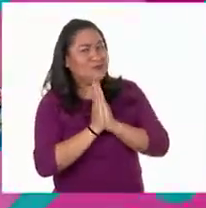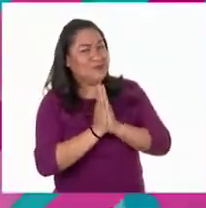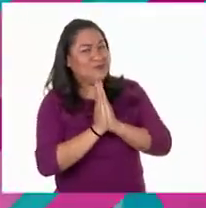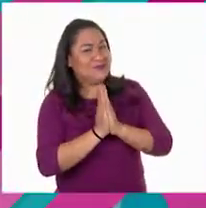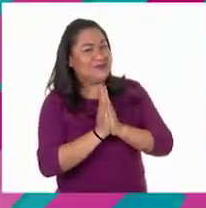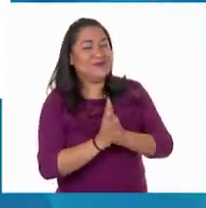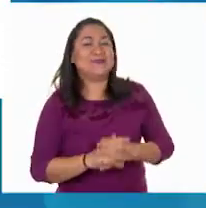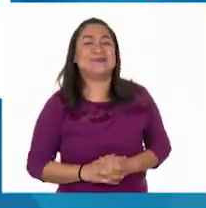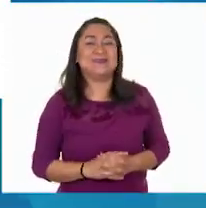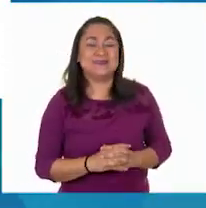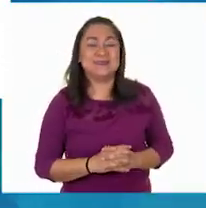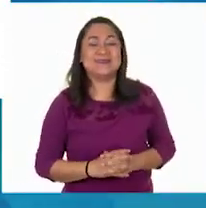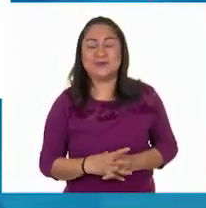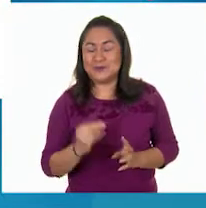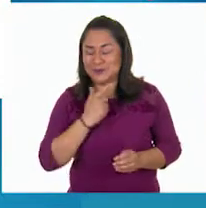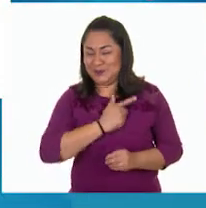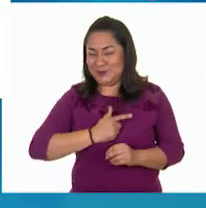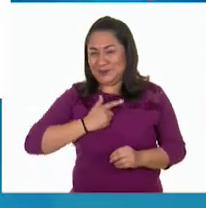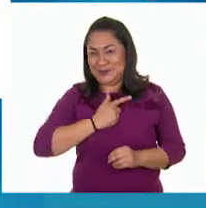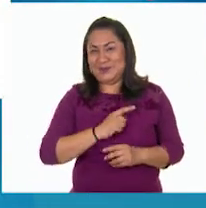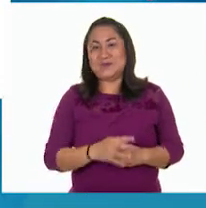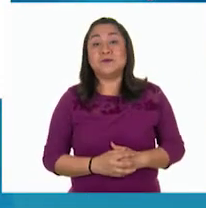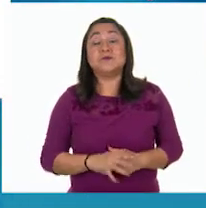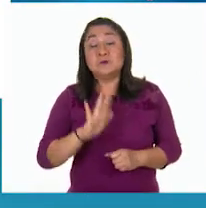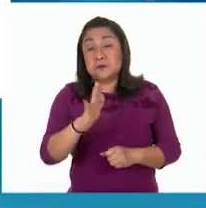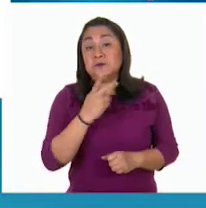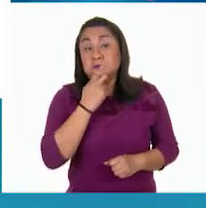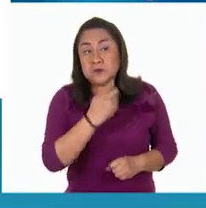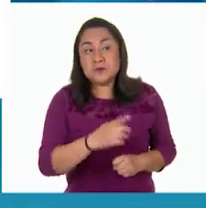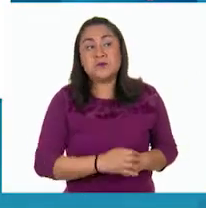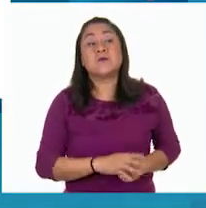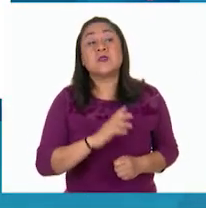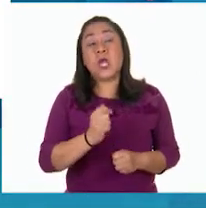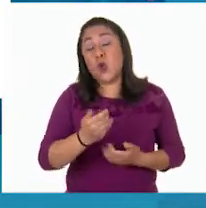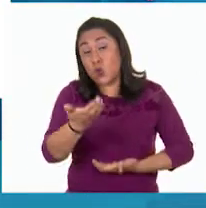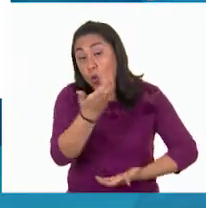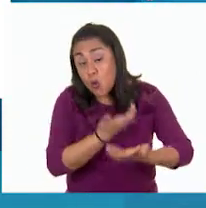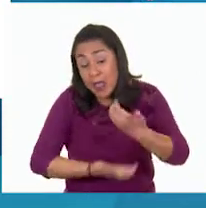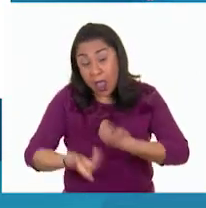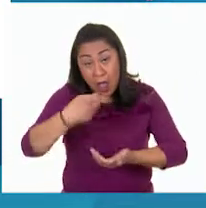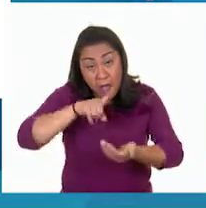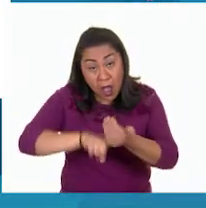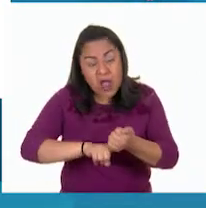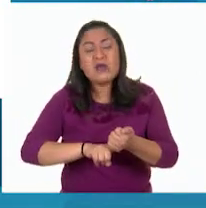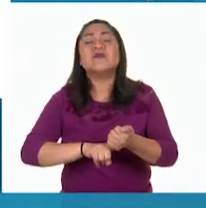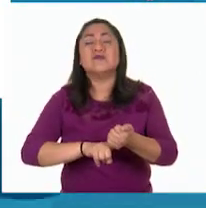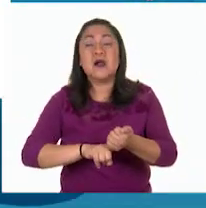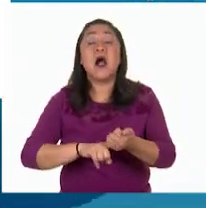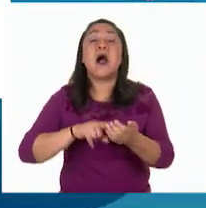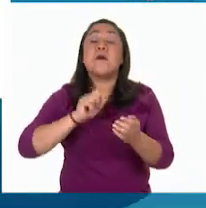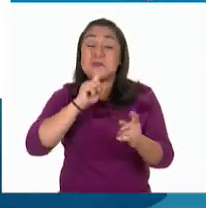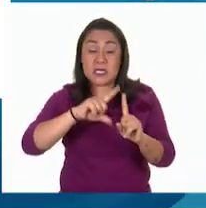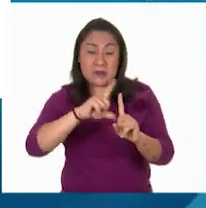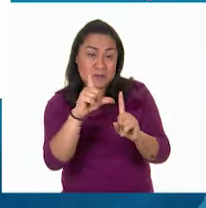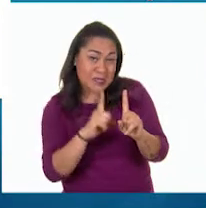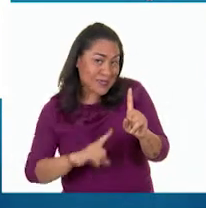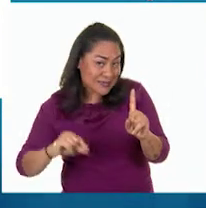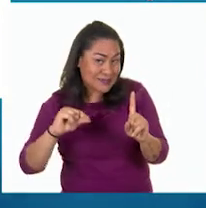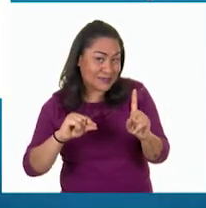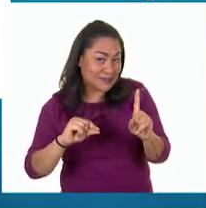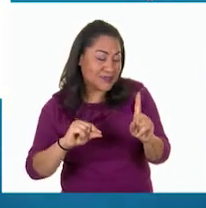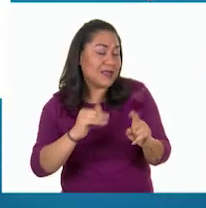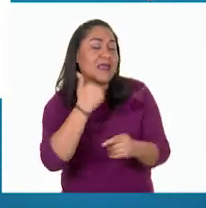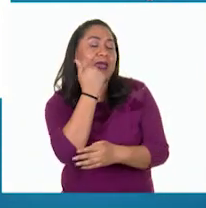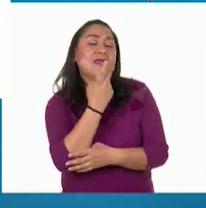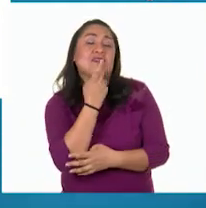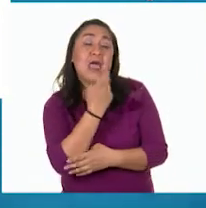lectura? Con gusto, maestra. Dice, el comercio interno es el que se lleva a cabo dentro del país, es